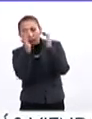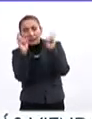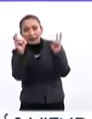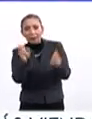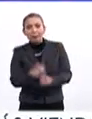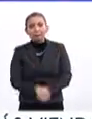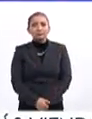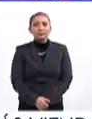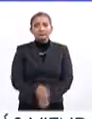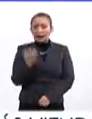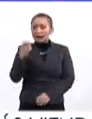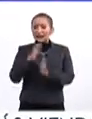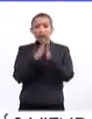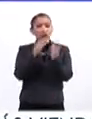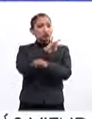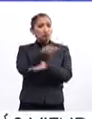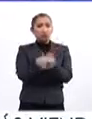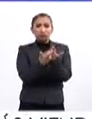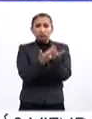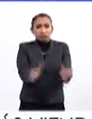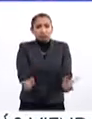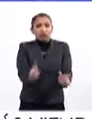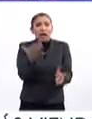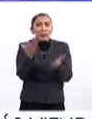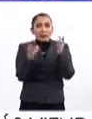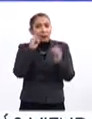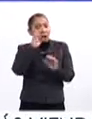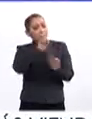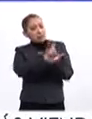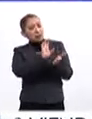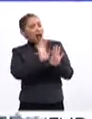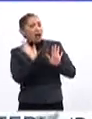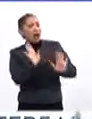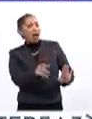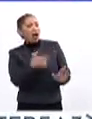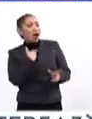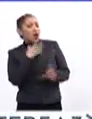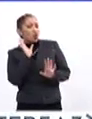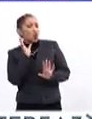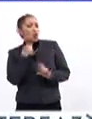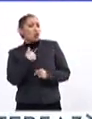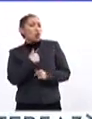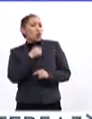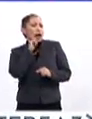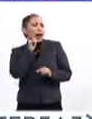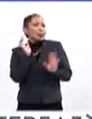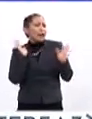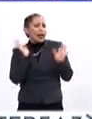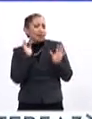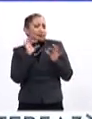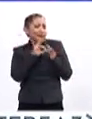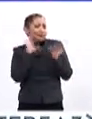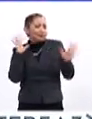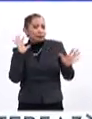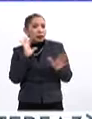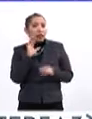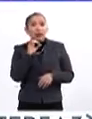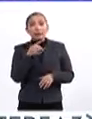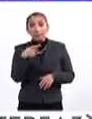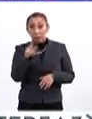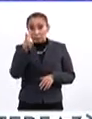el tema. Son libros para todos, creo que a veces vemos la discapacidad como un tema muy lejano, del que no tenemos nada que ver,